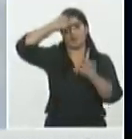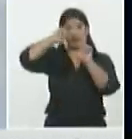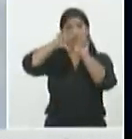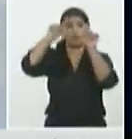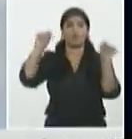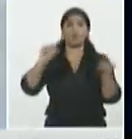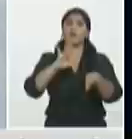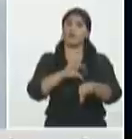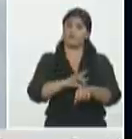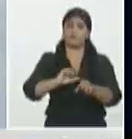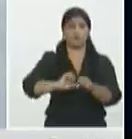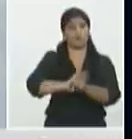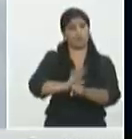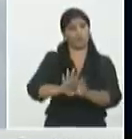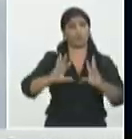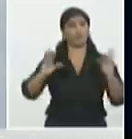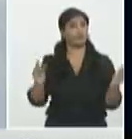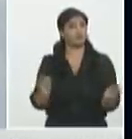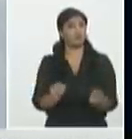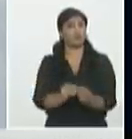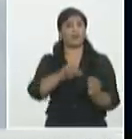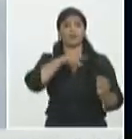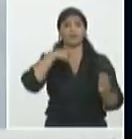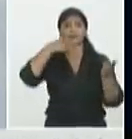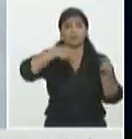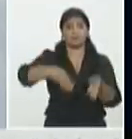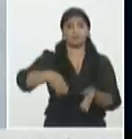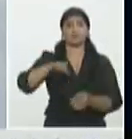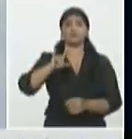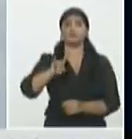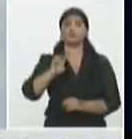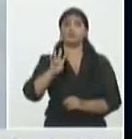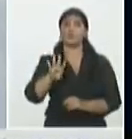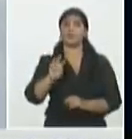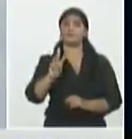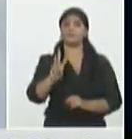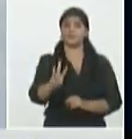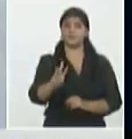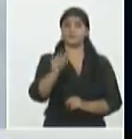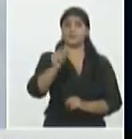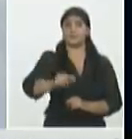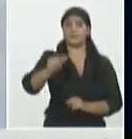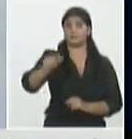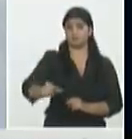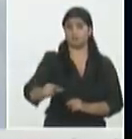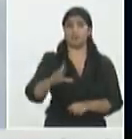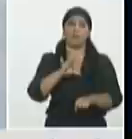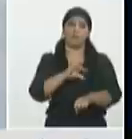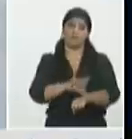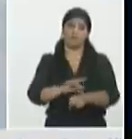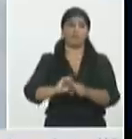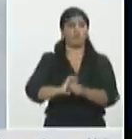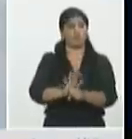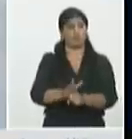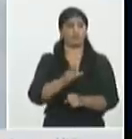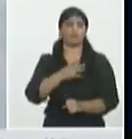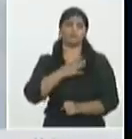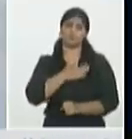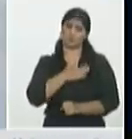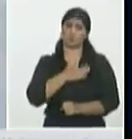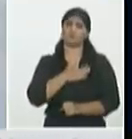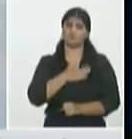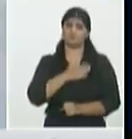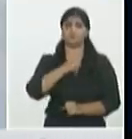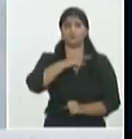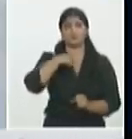y ya se acumulan 943 personas que lamentablemente han fallecido con